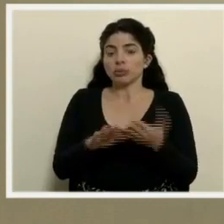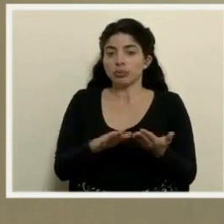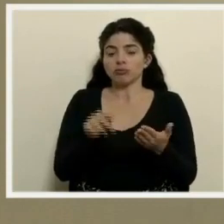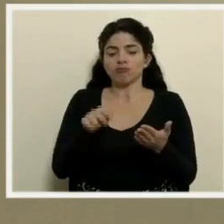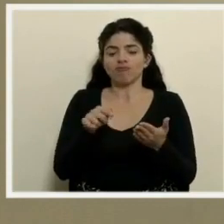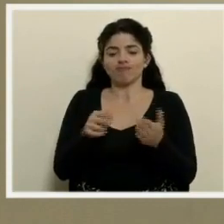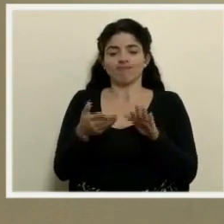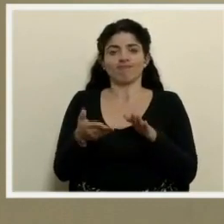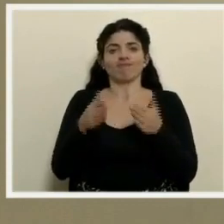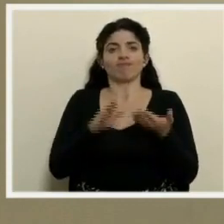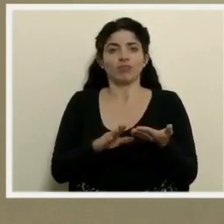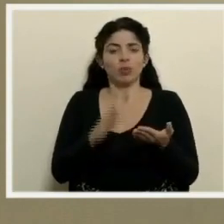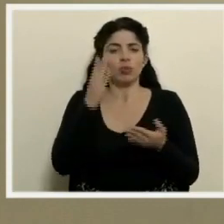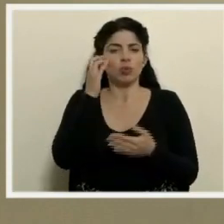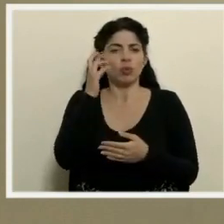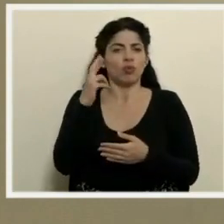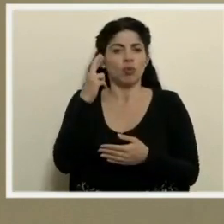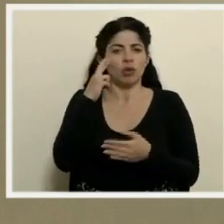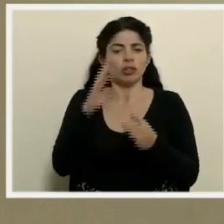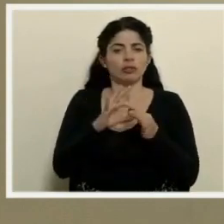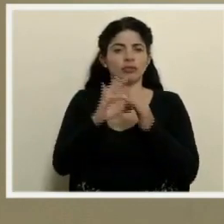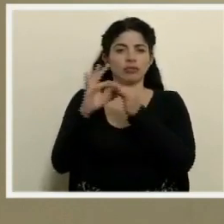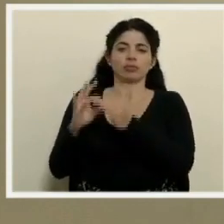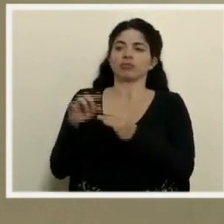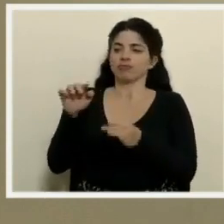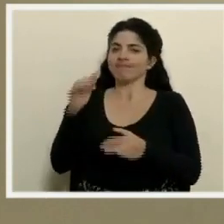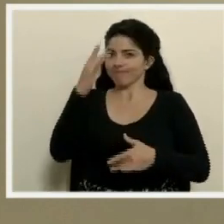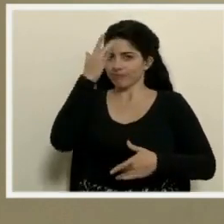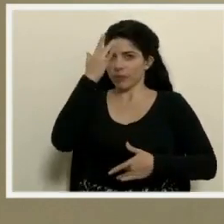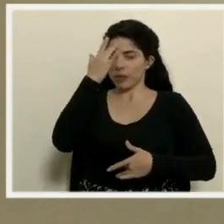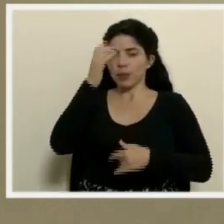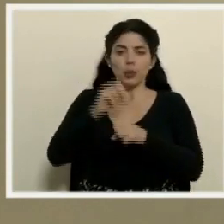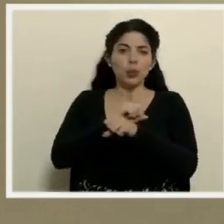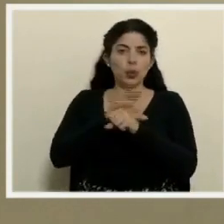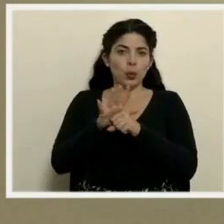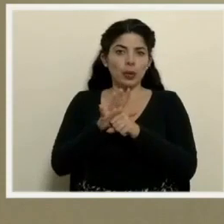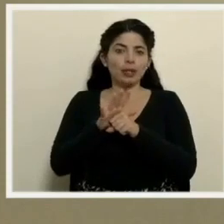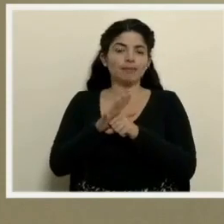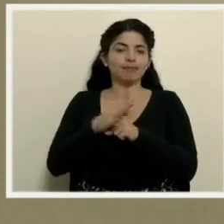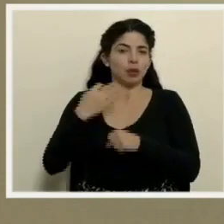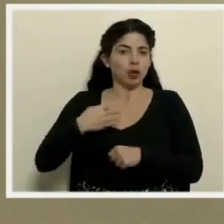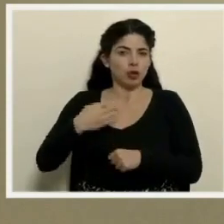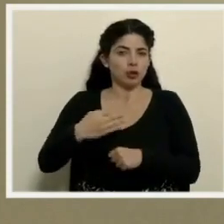vida relacionadas o asociadas con la enfermedad del COVID-19.